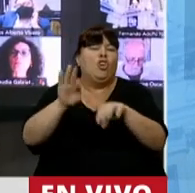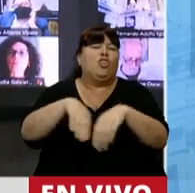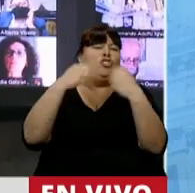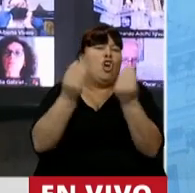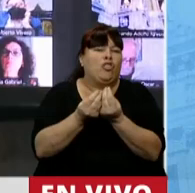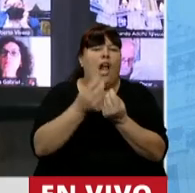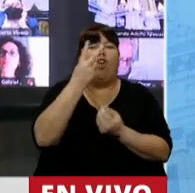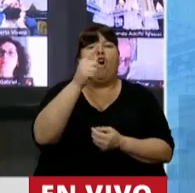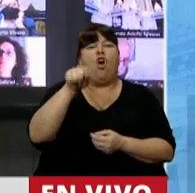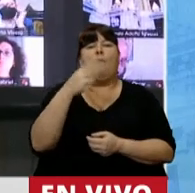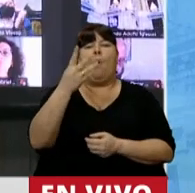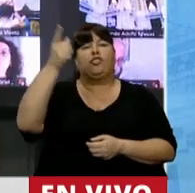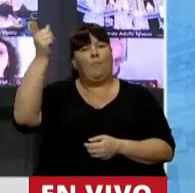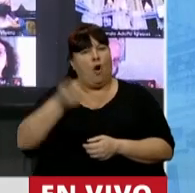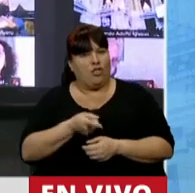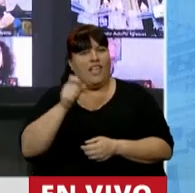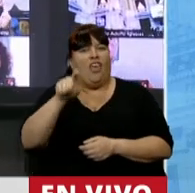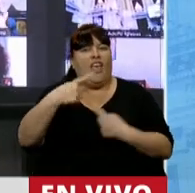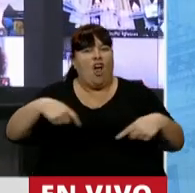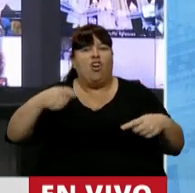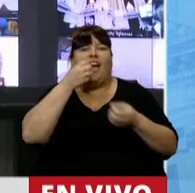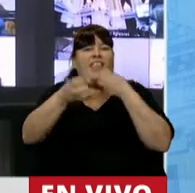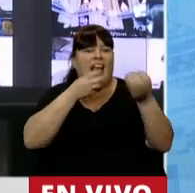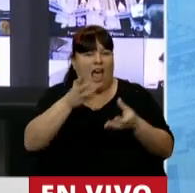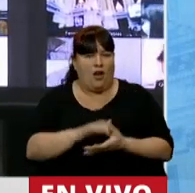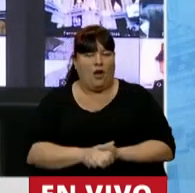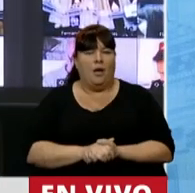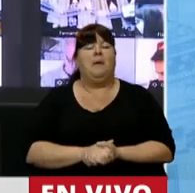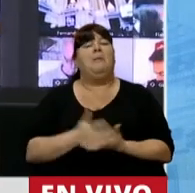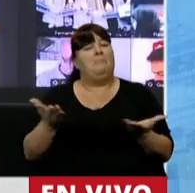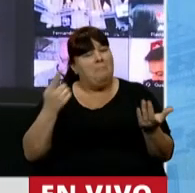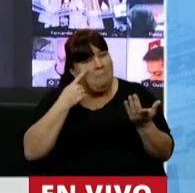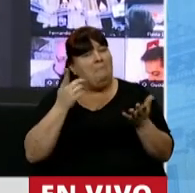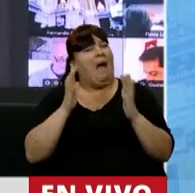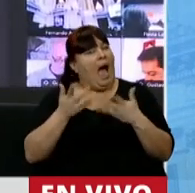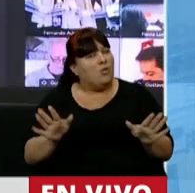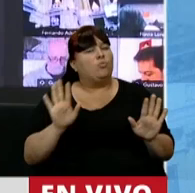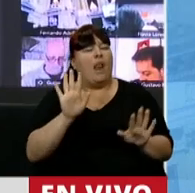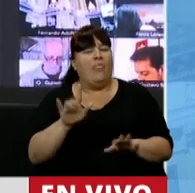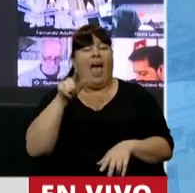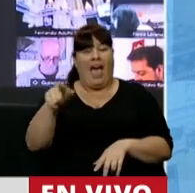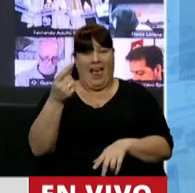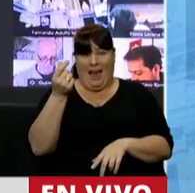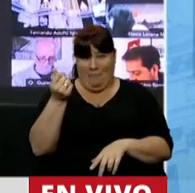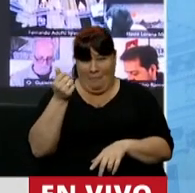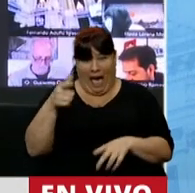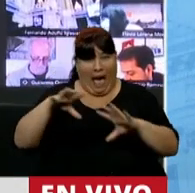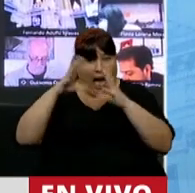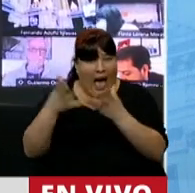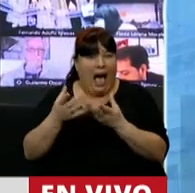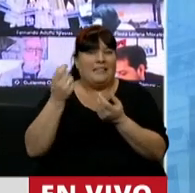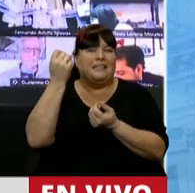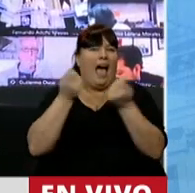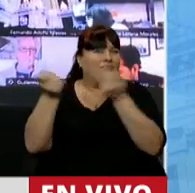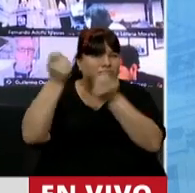promedio el 2,4% de sus bienes declarados. Pero mire qué casualidad, sus activos monetarios y